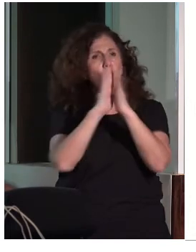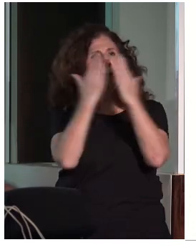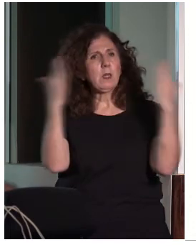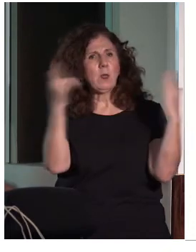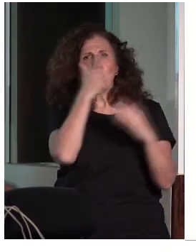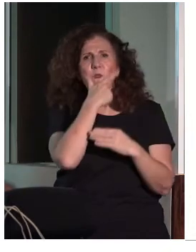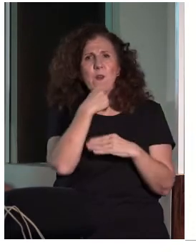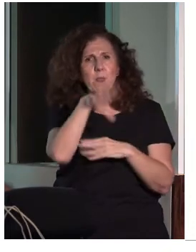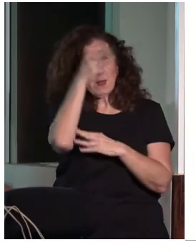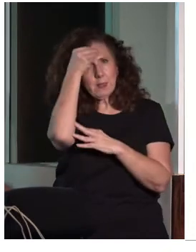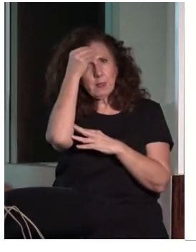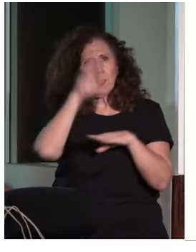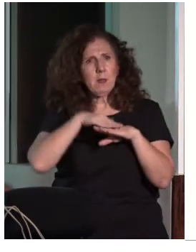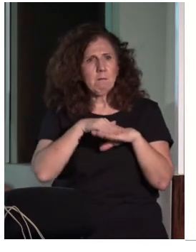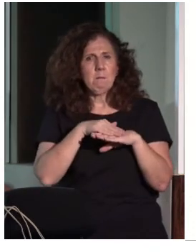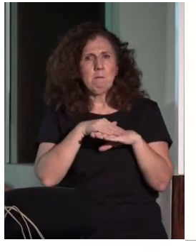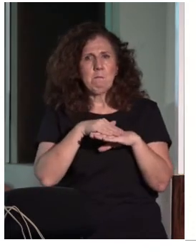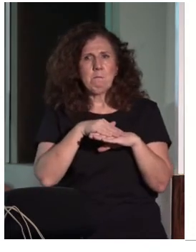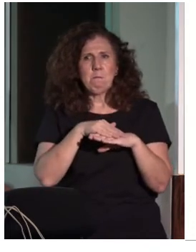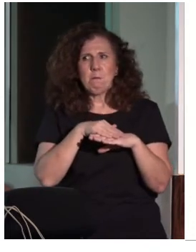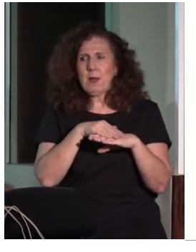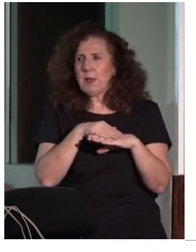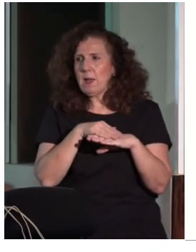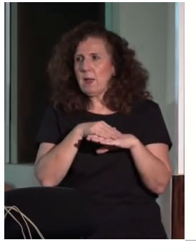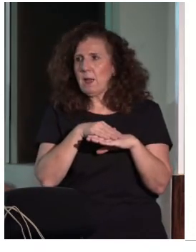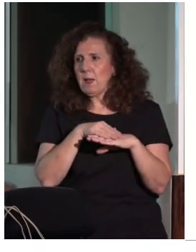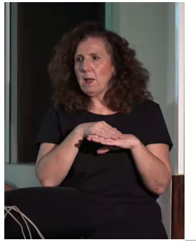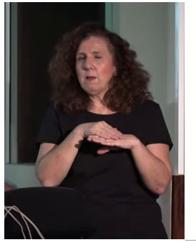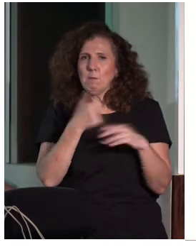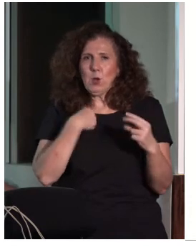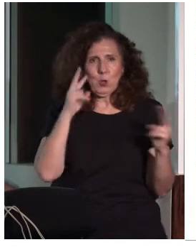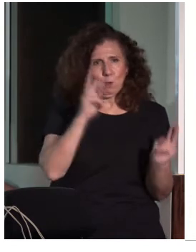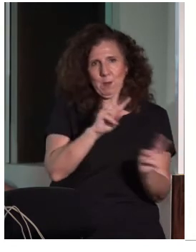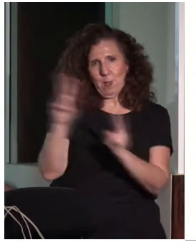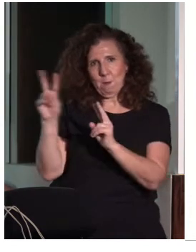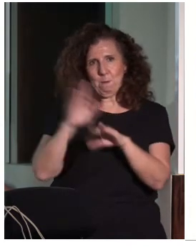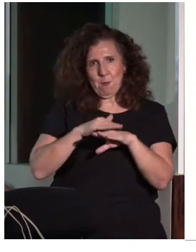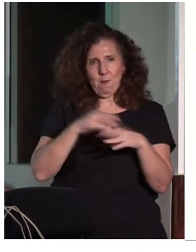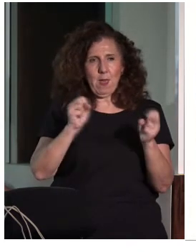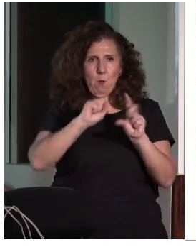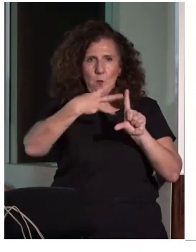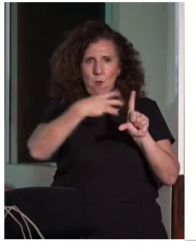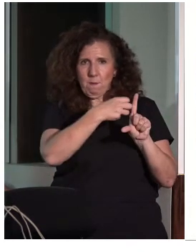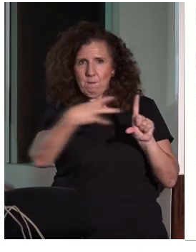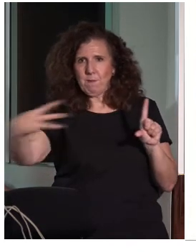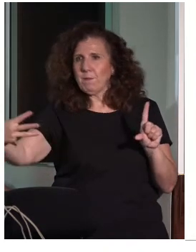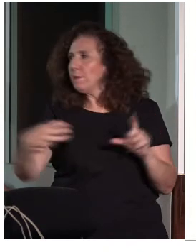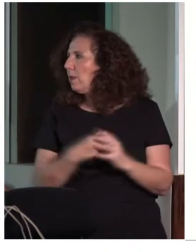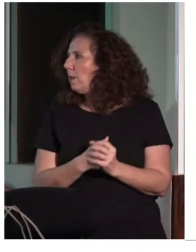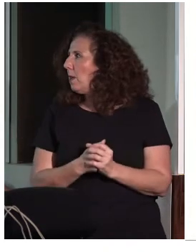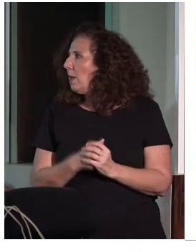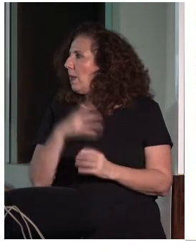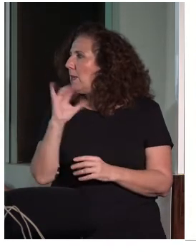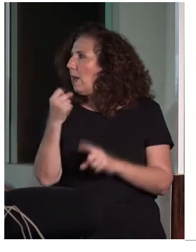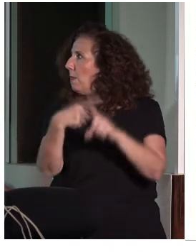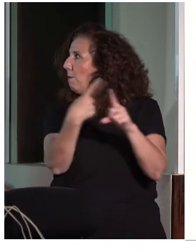entender para todo el mundo. Y, bueno, se lo he dejado ahí indicada por si lo quieren ver. Y aquí diferentes tipos